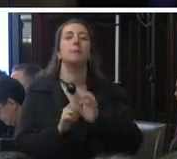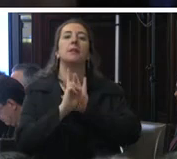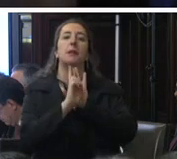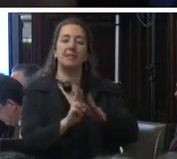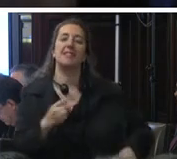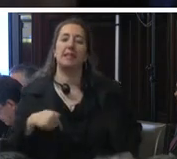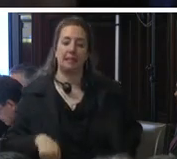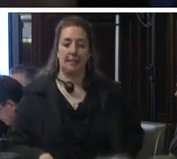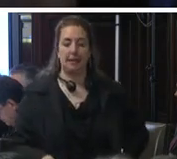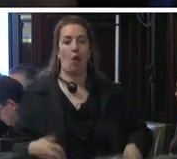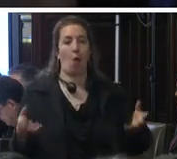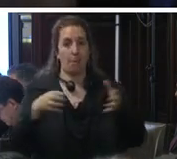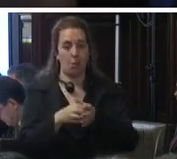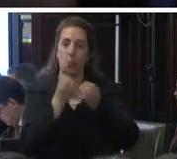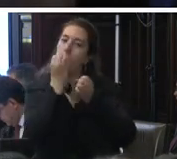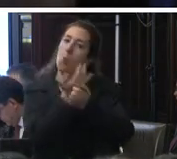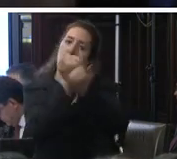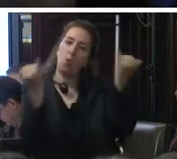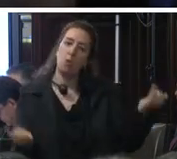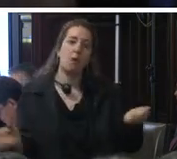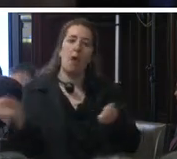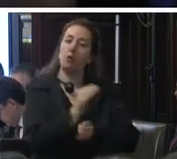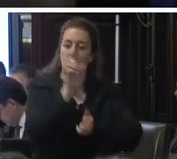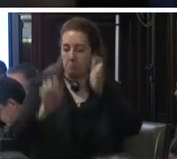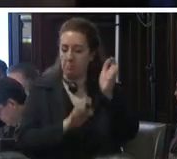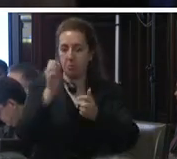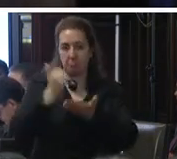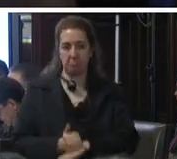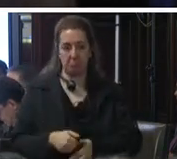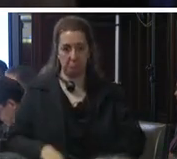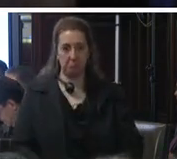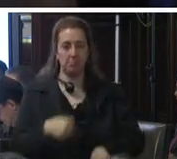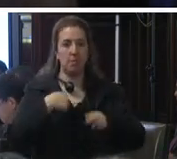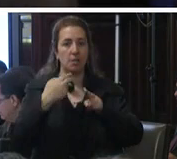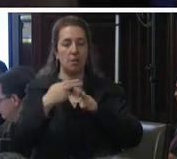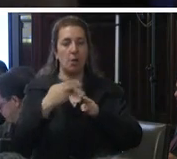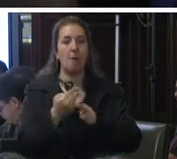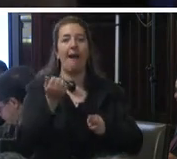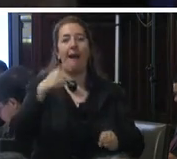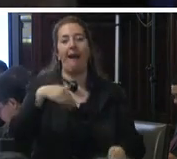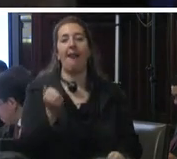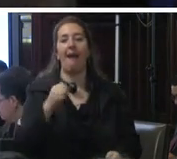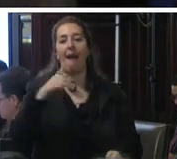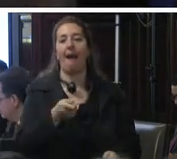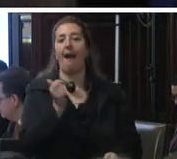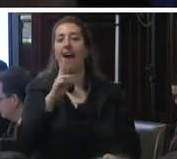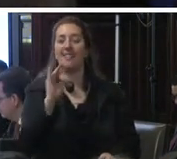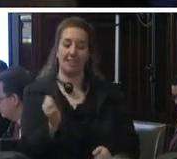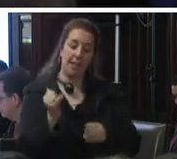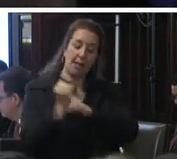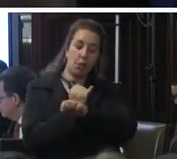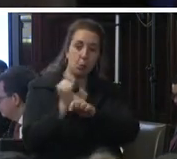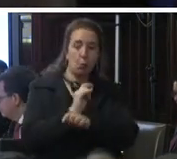ilustre comisión buenos dias a todas las personas presentes mi nombre es anna aguilar garcía del instituto de justicia procesal penal